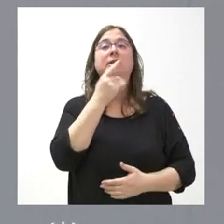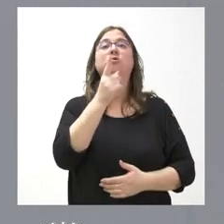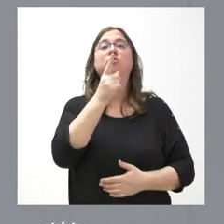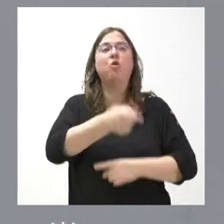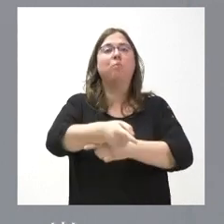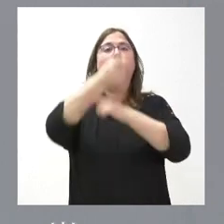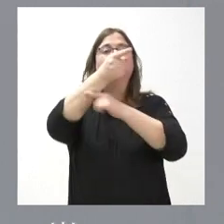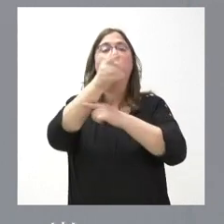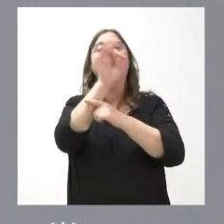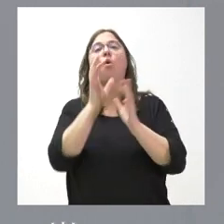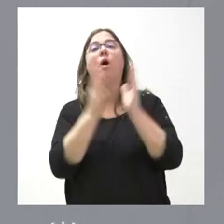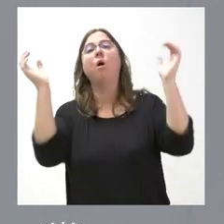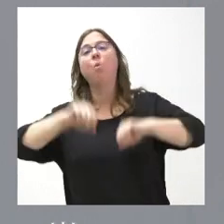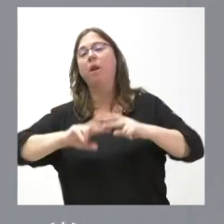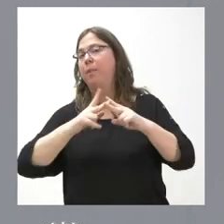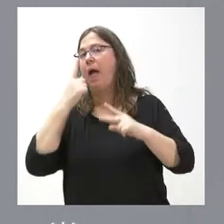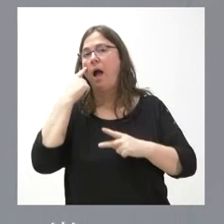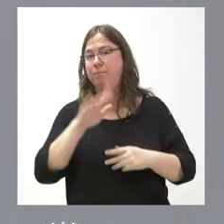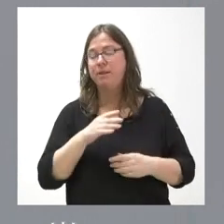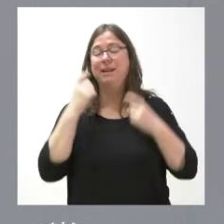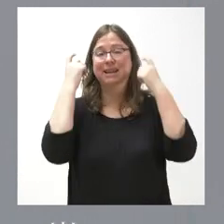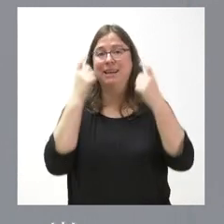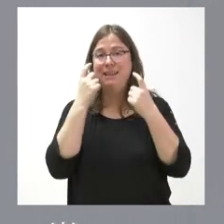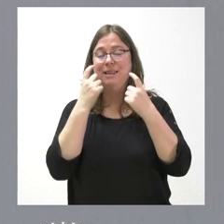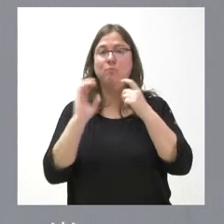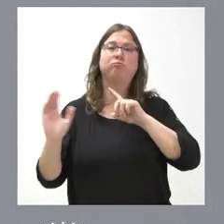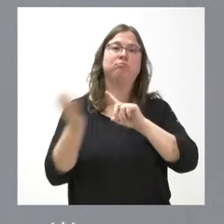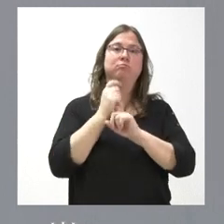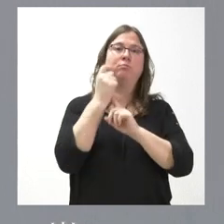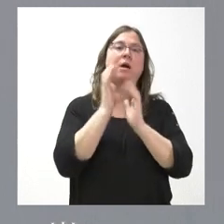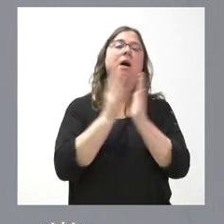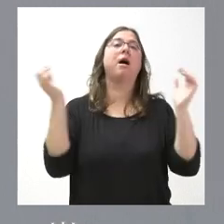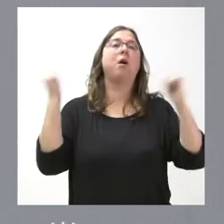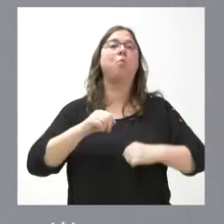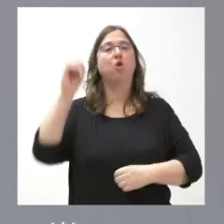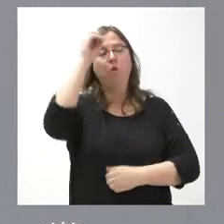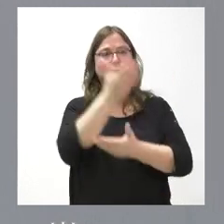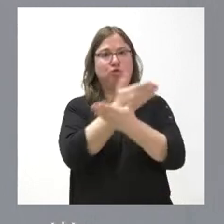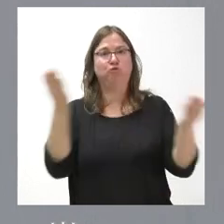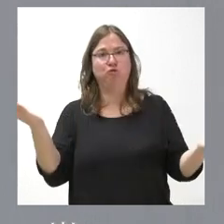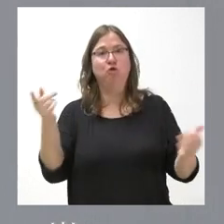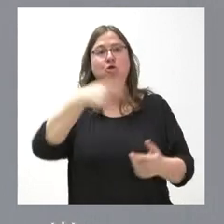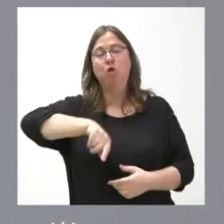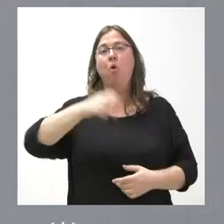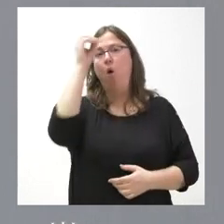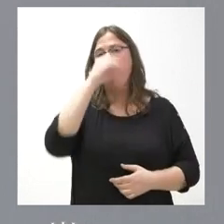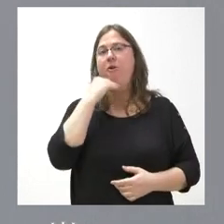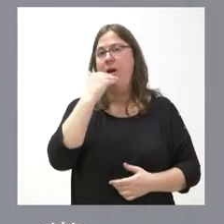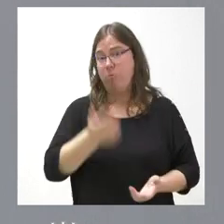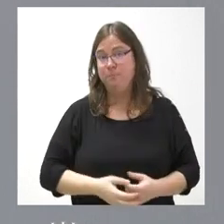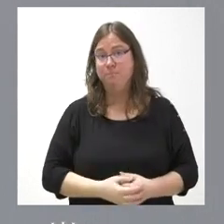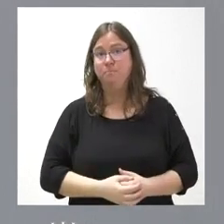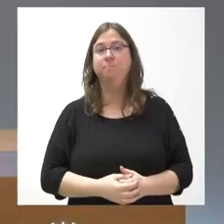imposiciones y vamos a intentar que esto se pueda hacer con el acuerdo y contando con la opinión de todas las partes, que todo el mundo tenga algo que opinar en ese sentido.